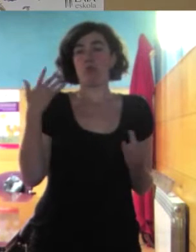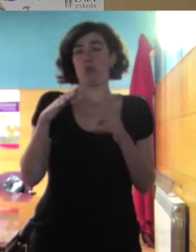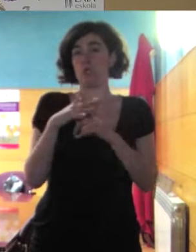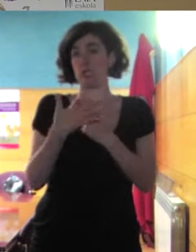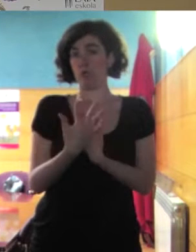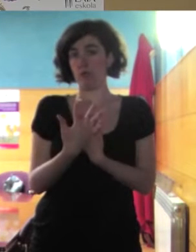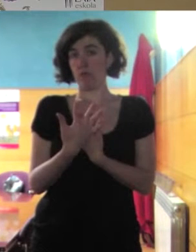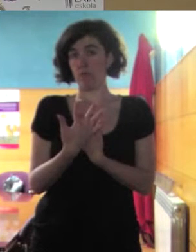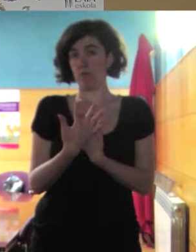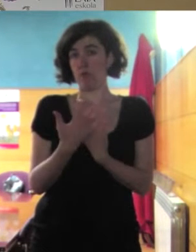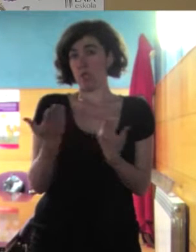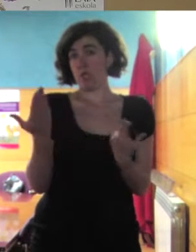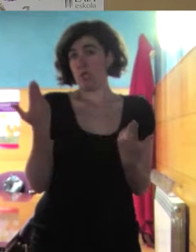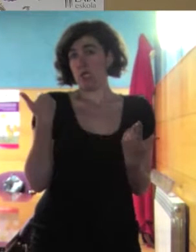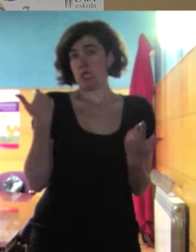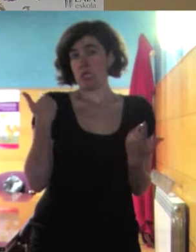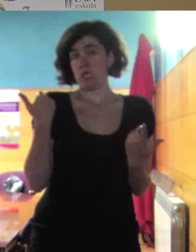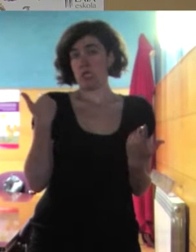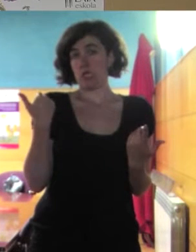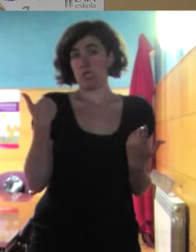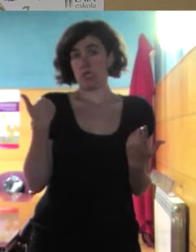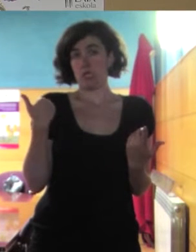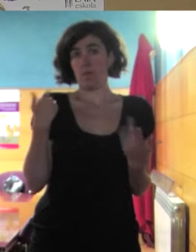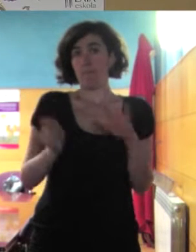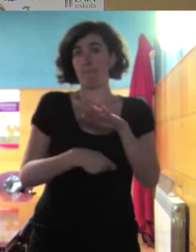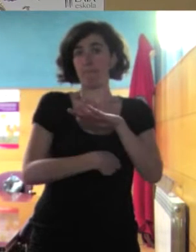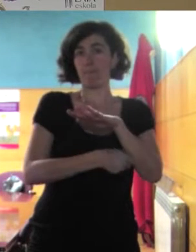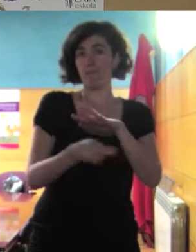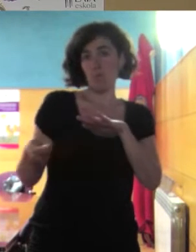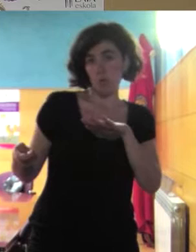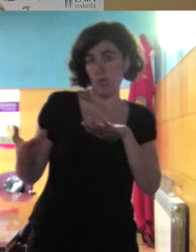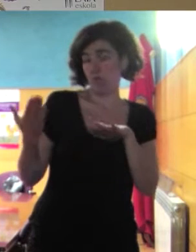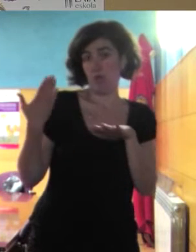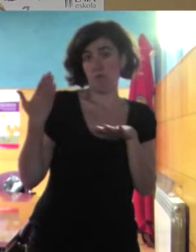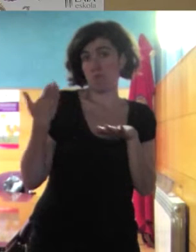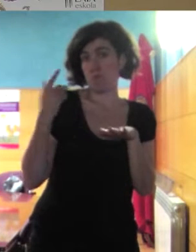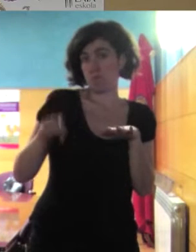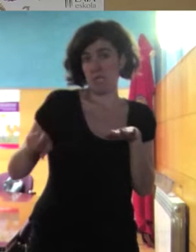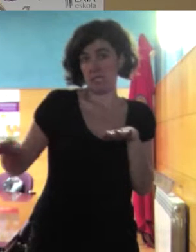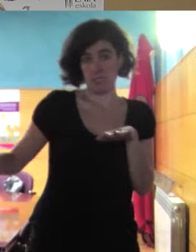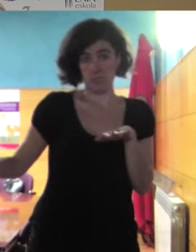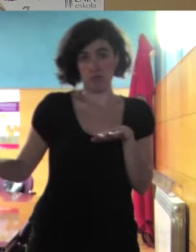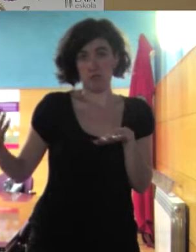este que ocurrió en en en Vitoria hace pocos meses en hacia abril o mayo